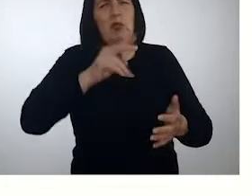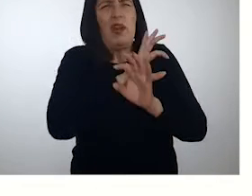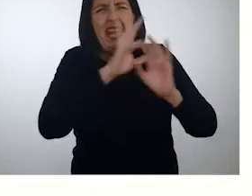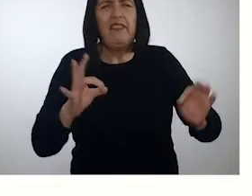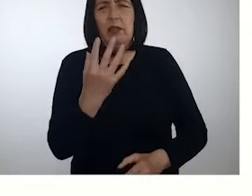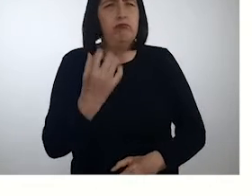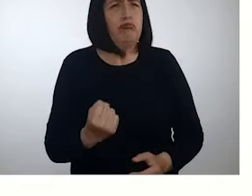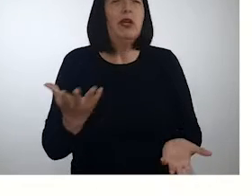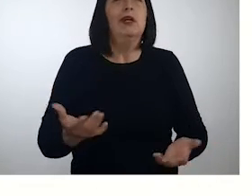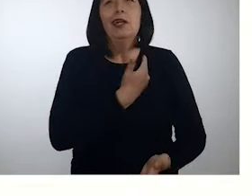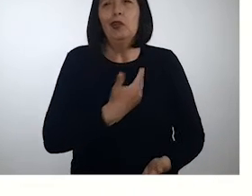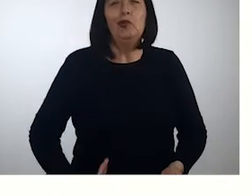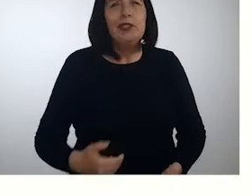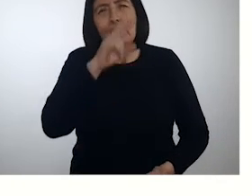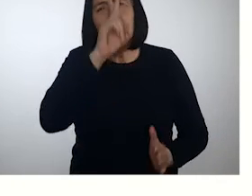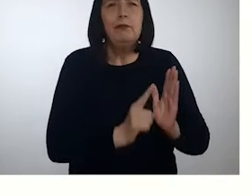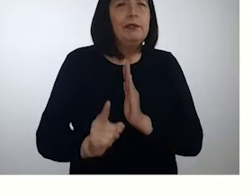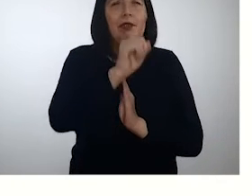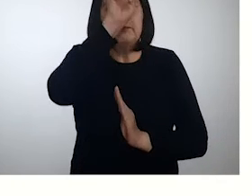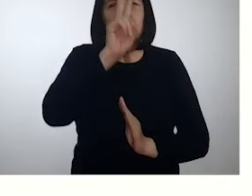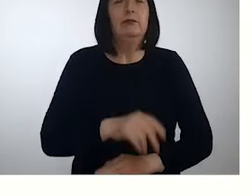Lucha Perú, no hay nada que nos detenga. Gobierno del Perú, el Perú primero.